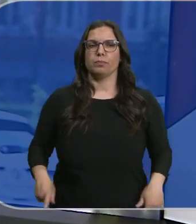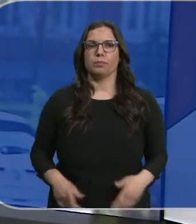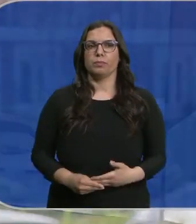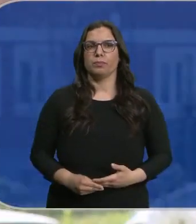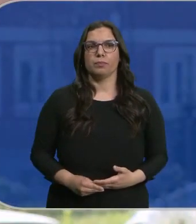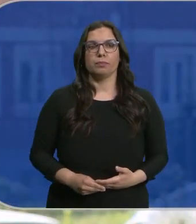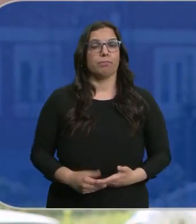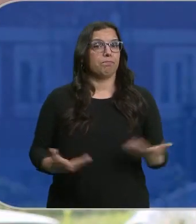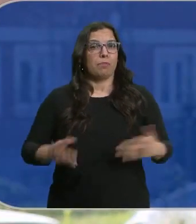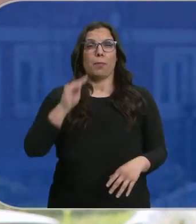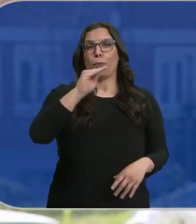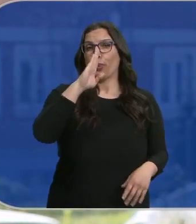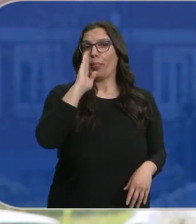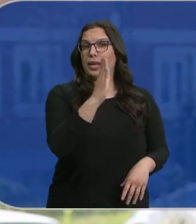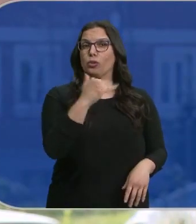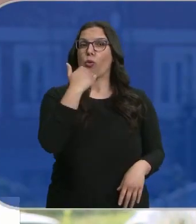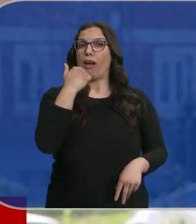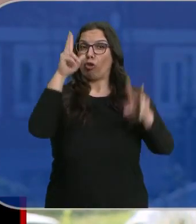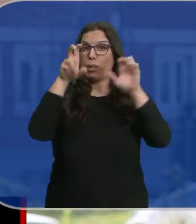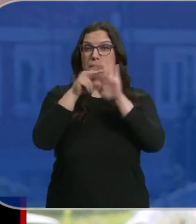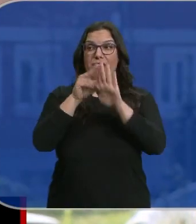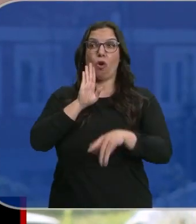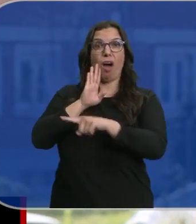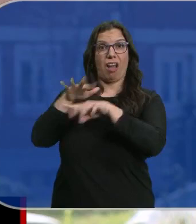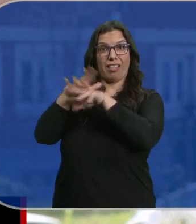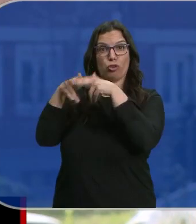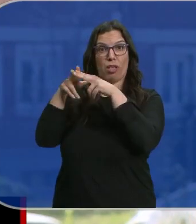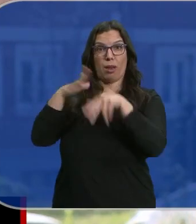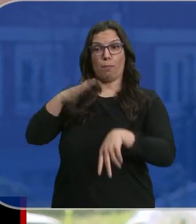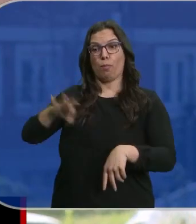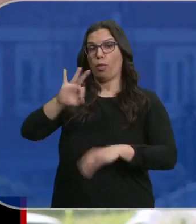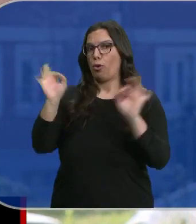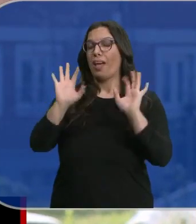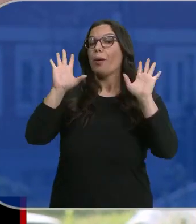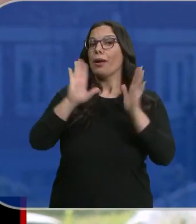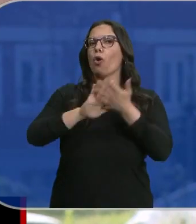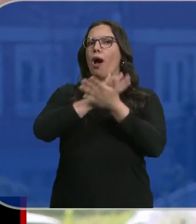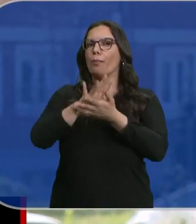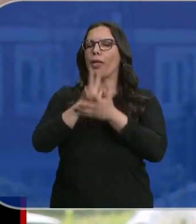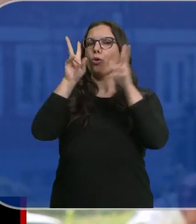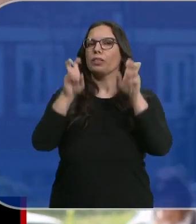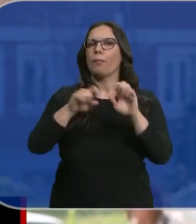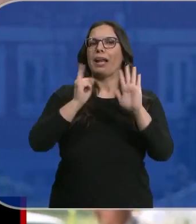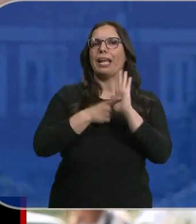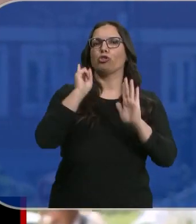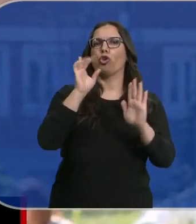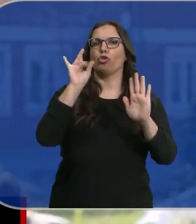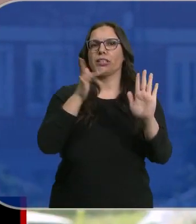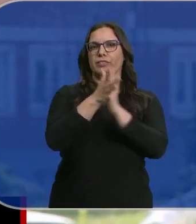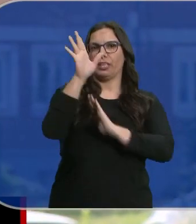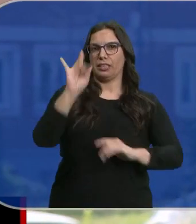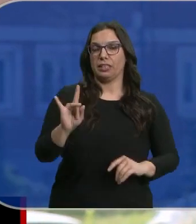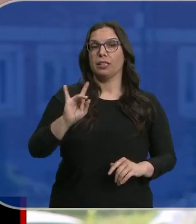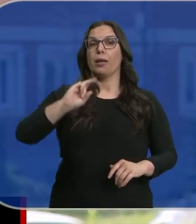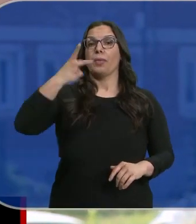Pues Antonio, no se le ha preguntado directamente sobre ese vídeo, pero sí sobre Podemos en referencia a la ley del solo sí es sí. La vicepresidenta segunda del